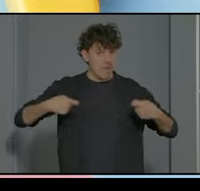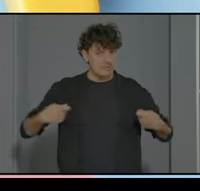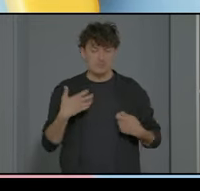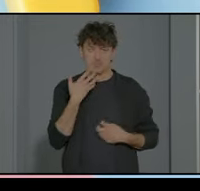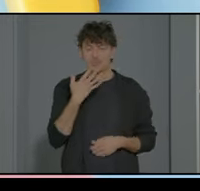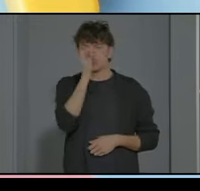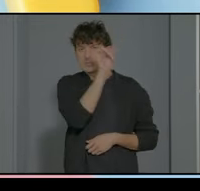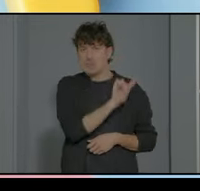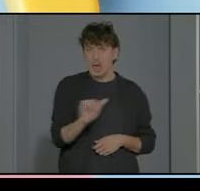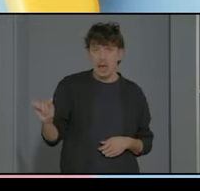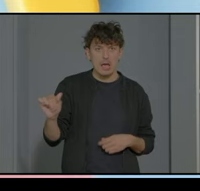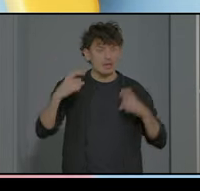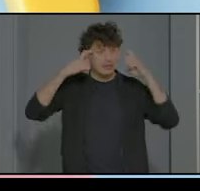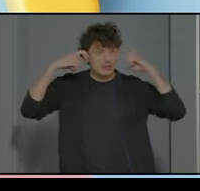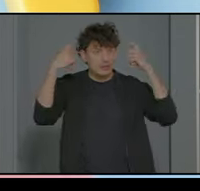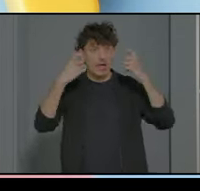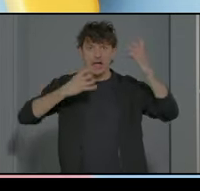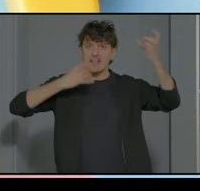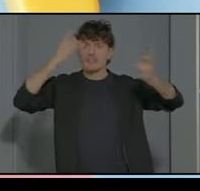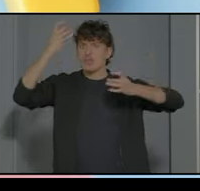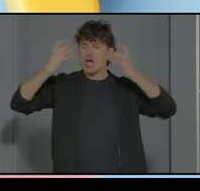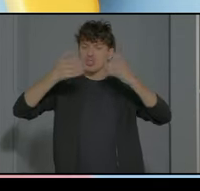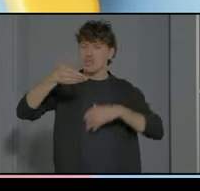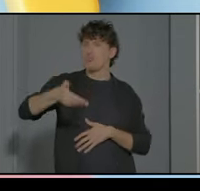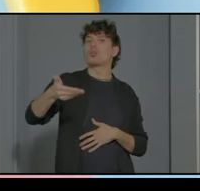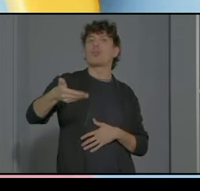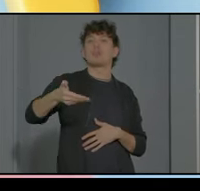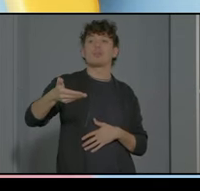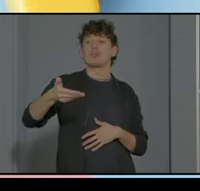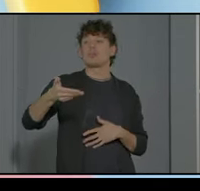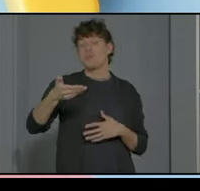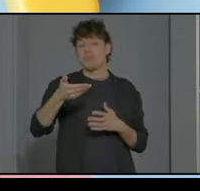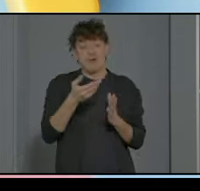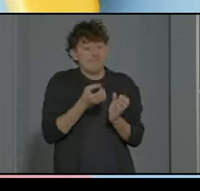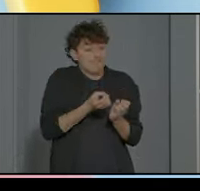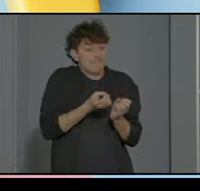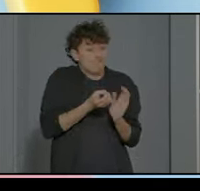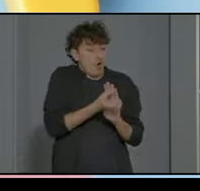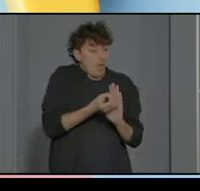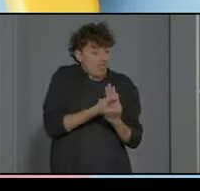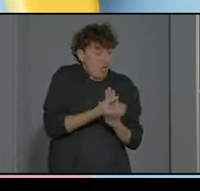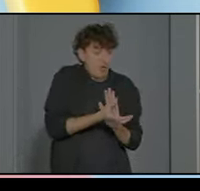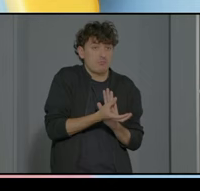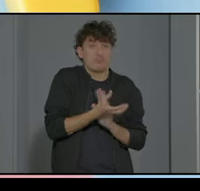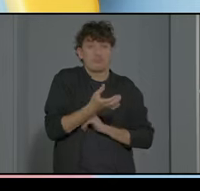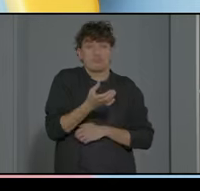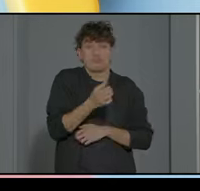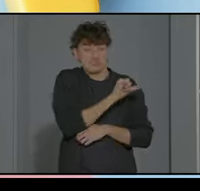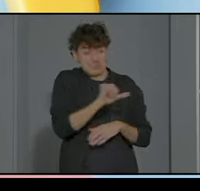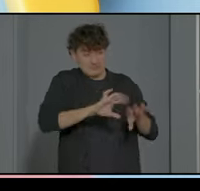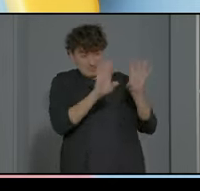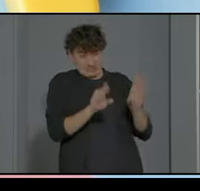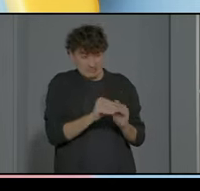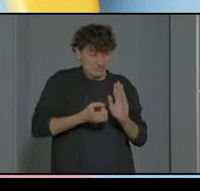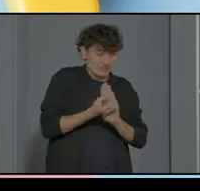en la semana meter una una actividad estrella una actividad más relevante que dé información del paso de la semana pues así poquito a poco